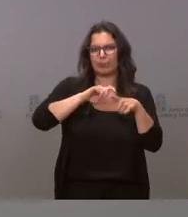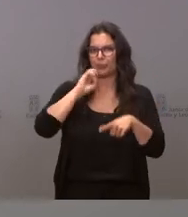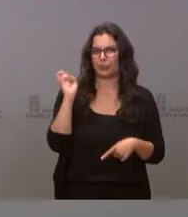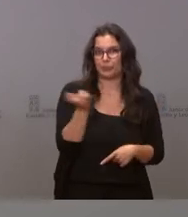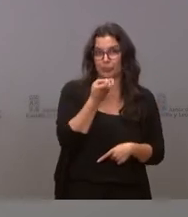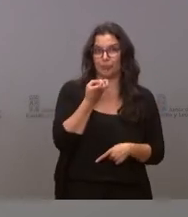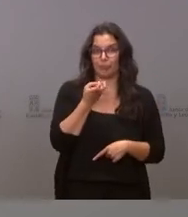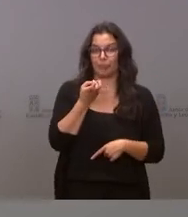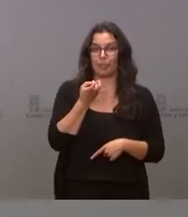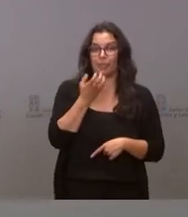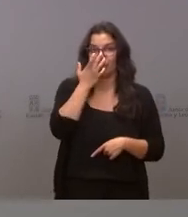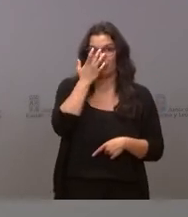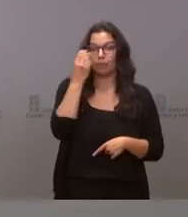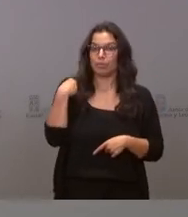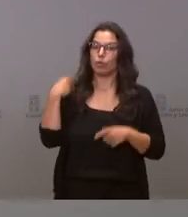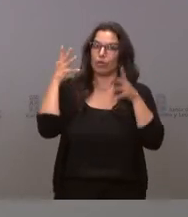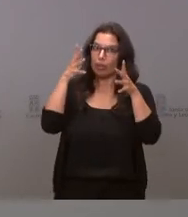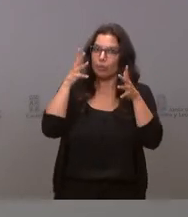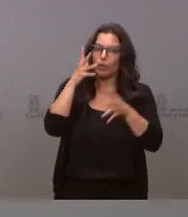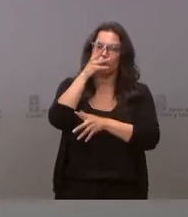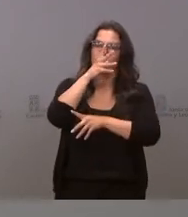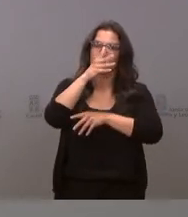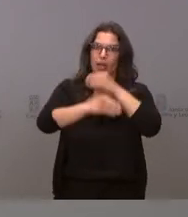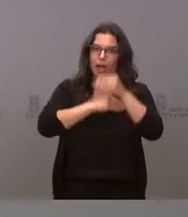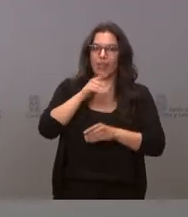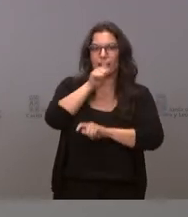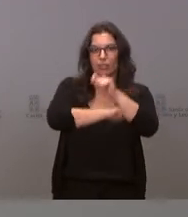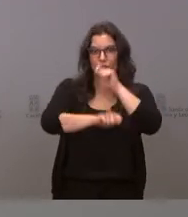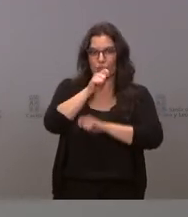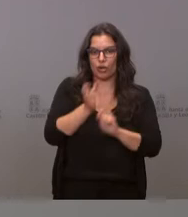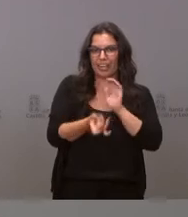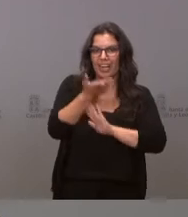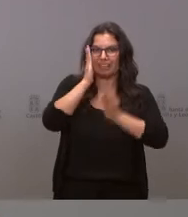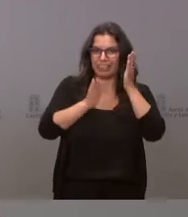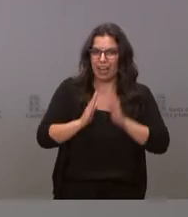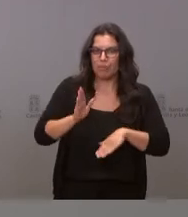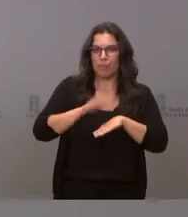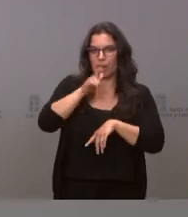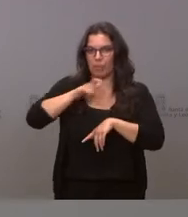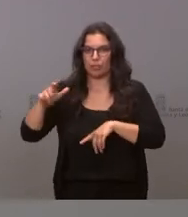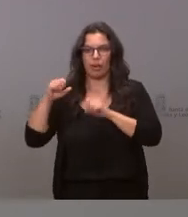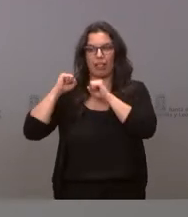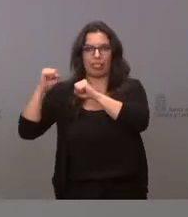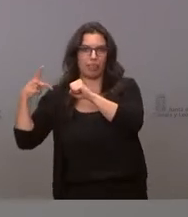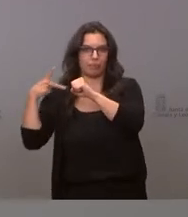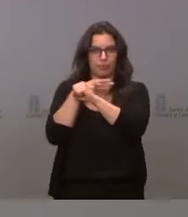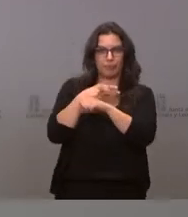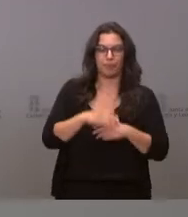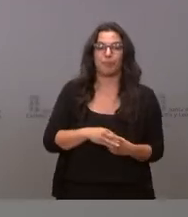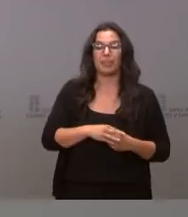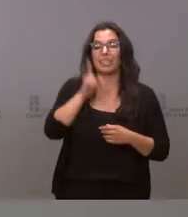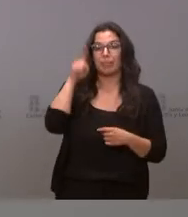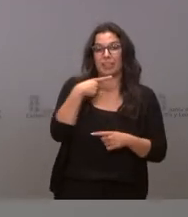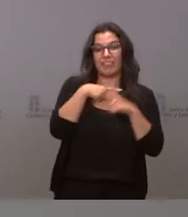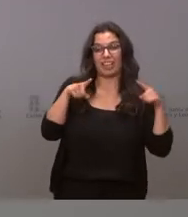consonancia con las recomendaciones que nos han hecho las asociaciones que ponen en marcha terapias frente al juego problemático. Y, por último, la diferencia principal